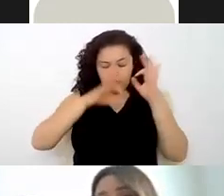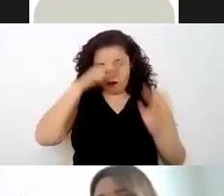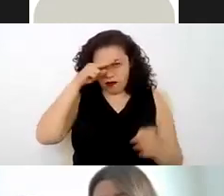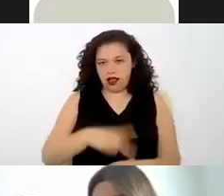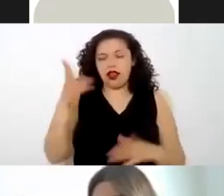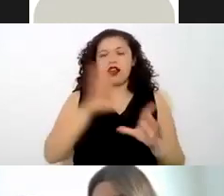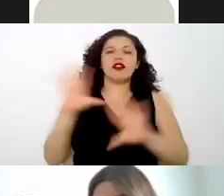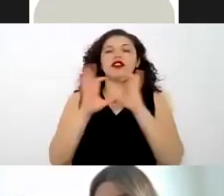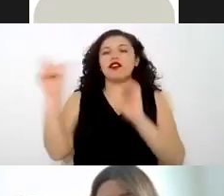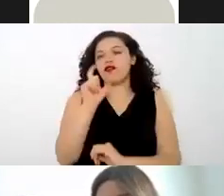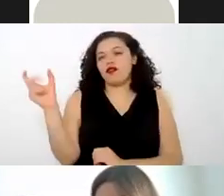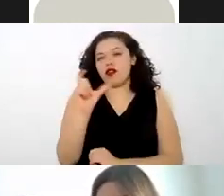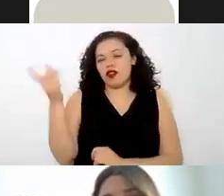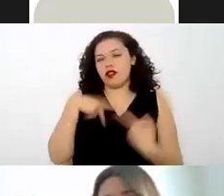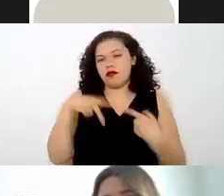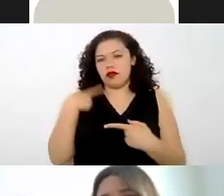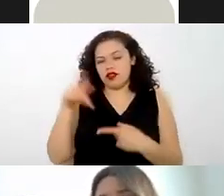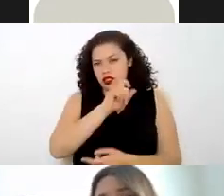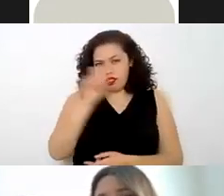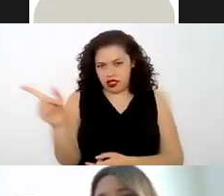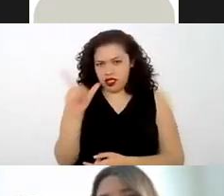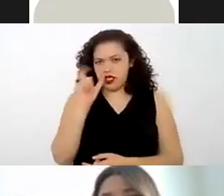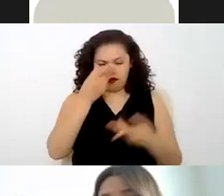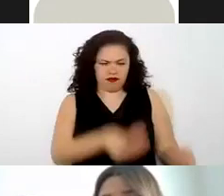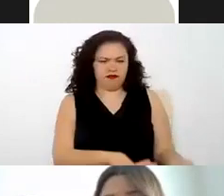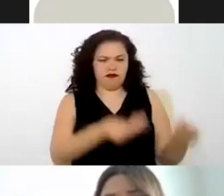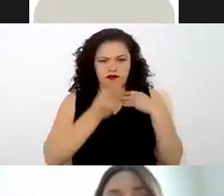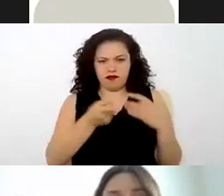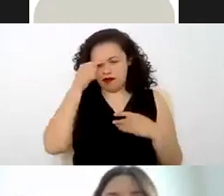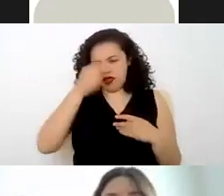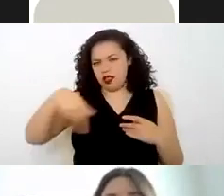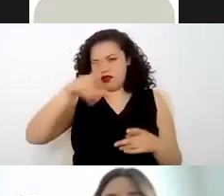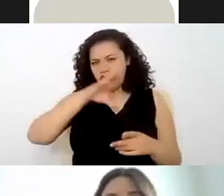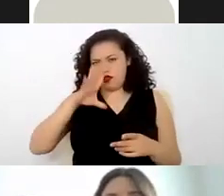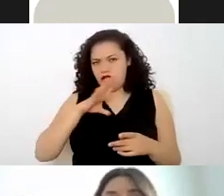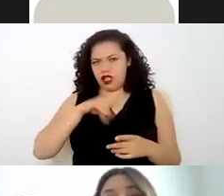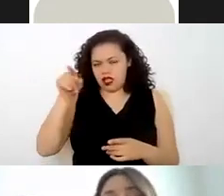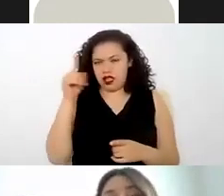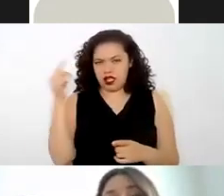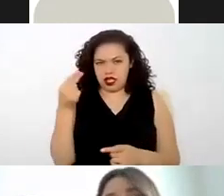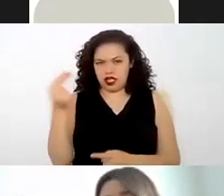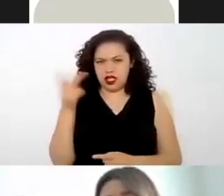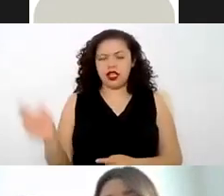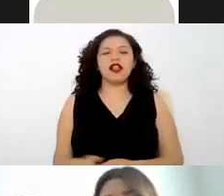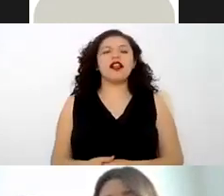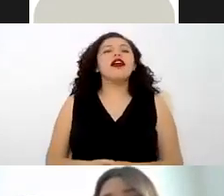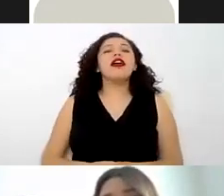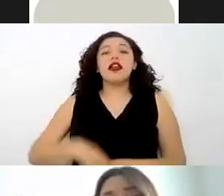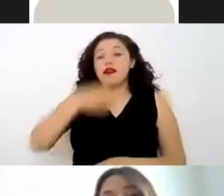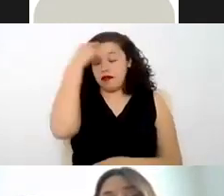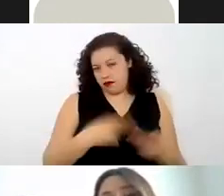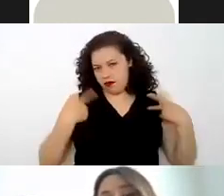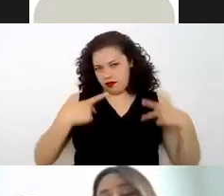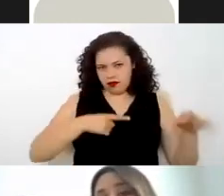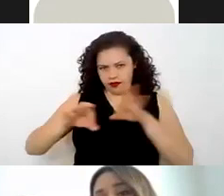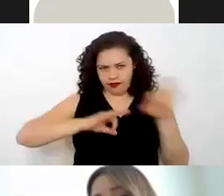cuando estos lo requieran para los fines también que ellos estén buscando hacer difusión entre los trabajadores todos